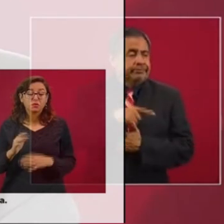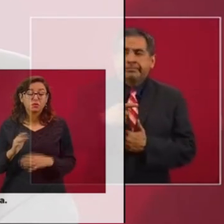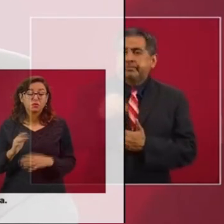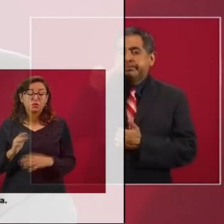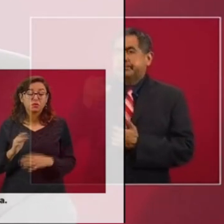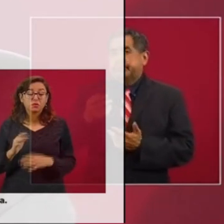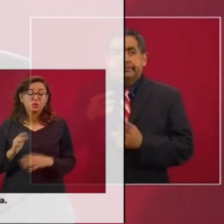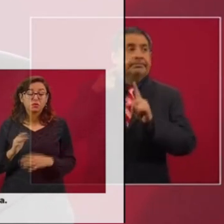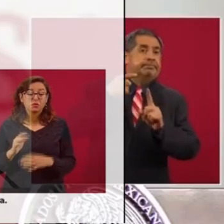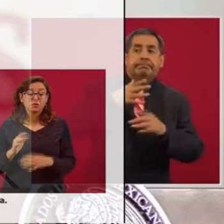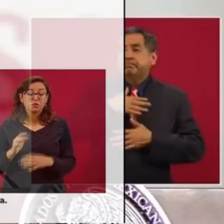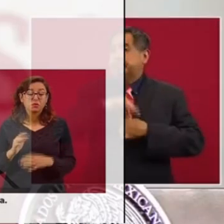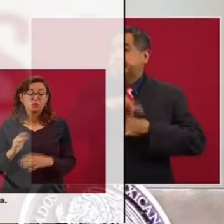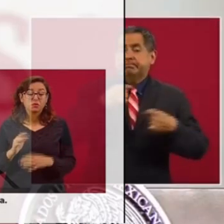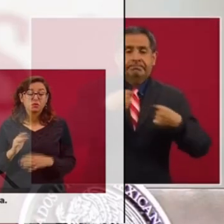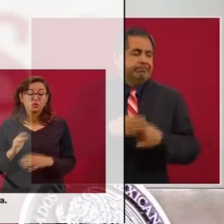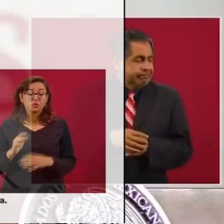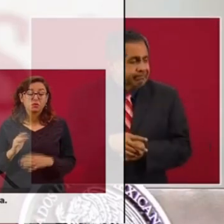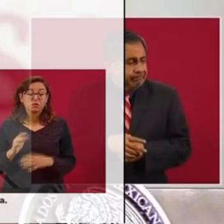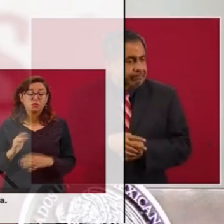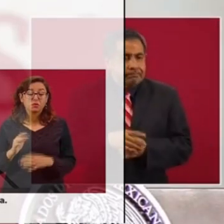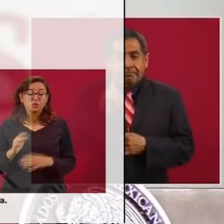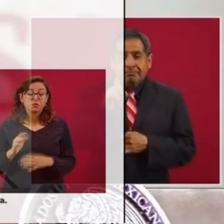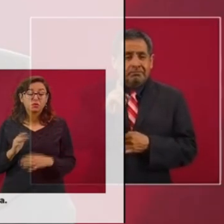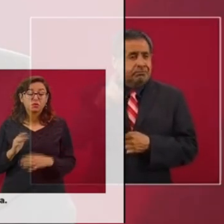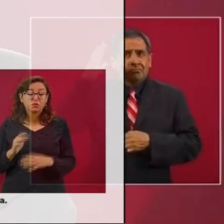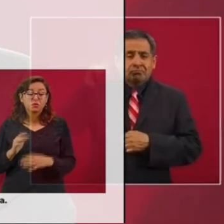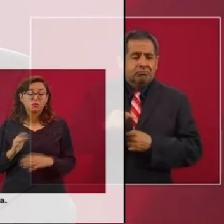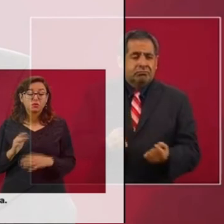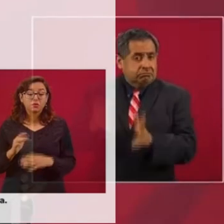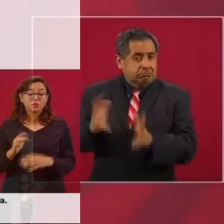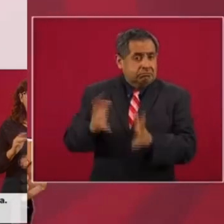con esos fines, pues hasta se evaporó el agua.